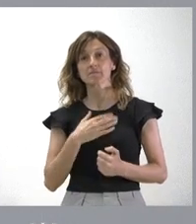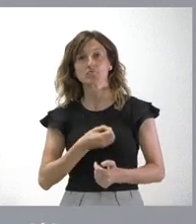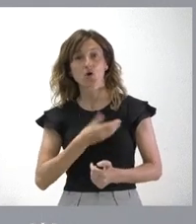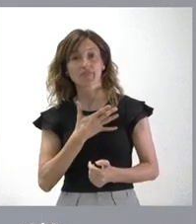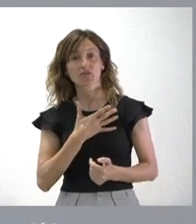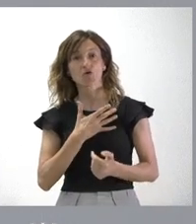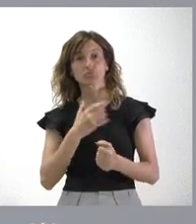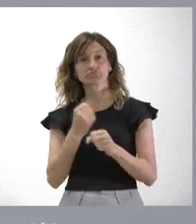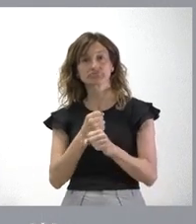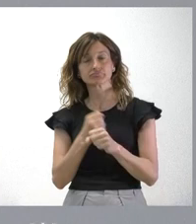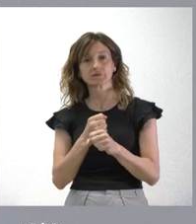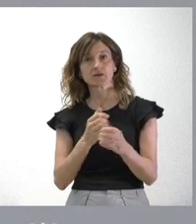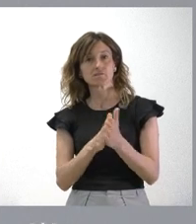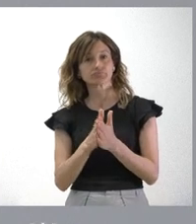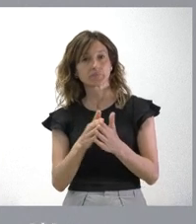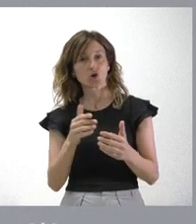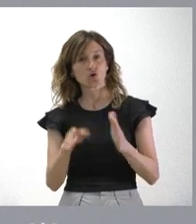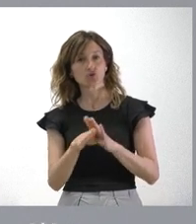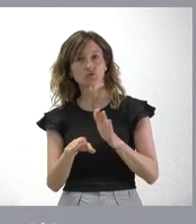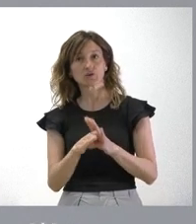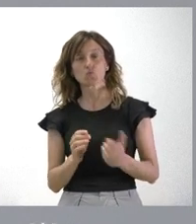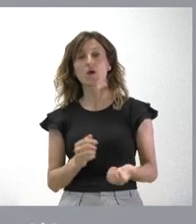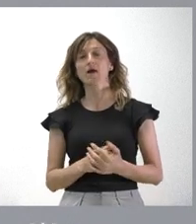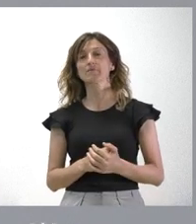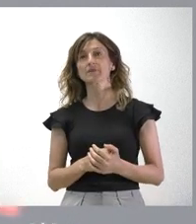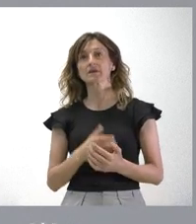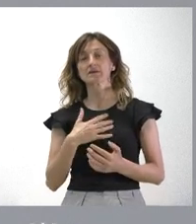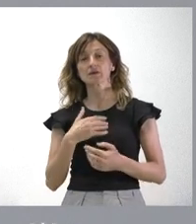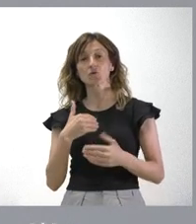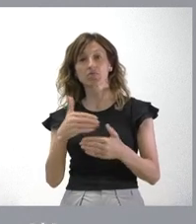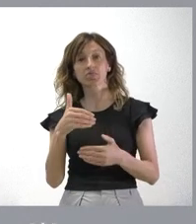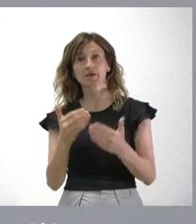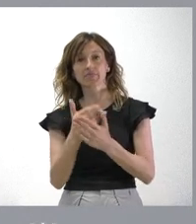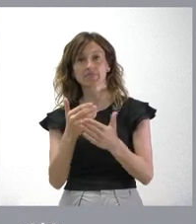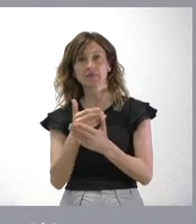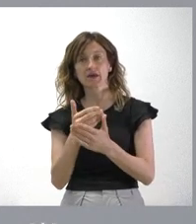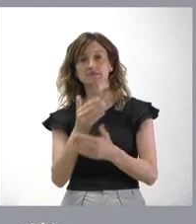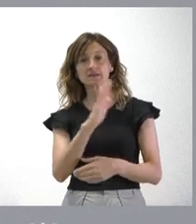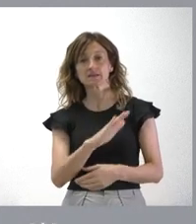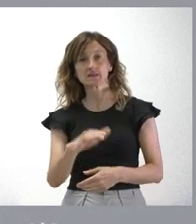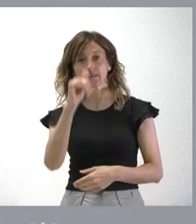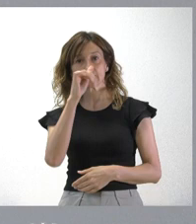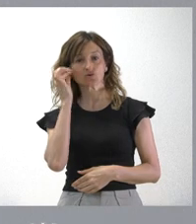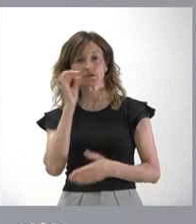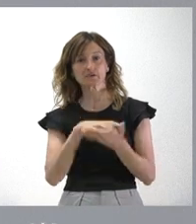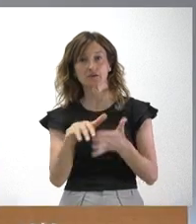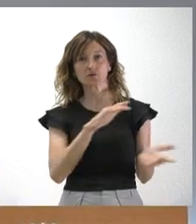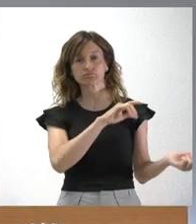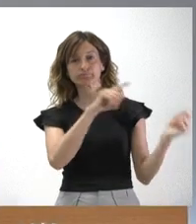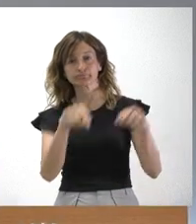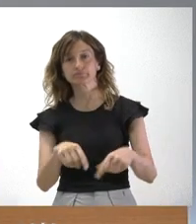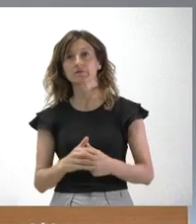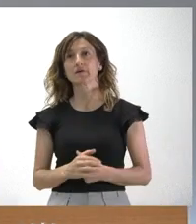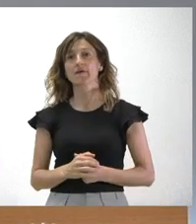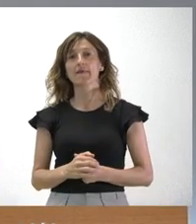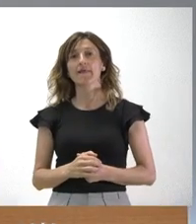sigue estando plenamente operativa y yo seguro que podríamos anunciar que en los próximos días llegarán estos niños y niñas a Castilla y León. De acuerdo.